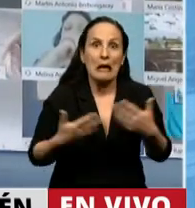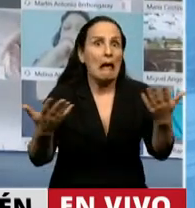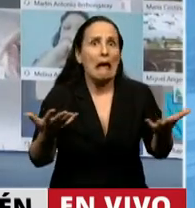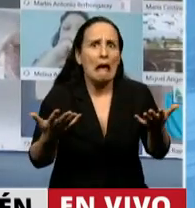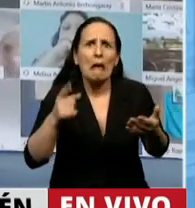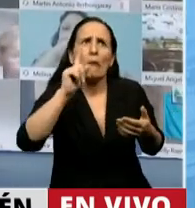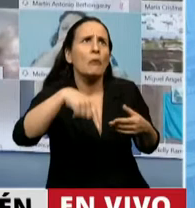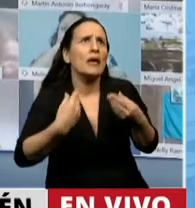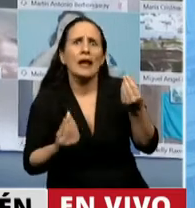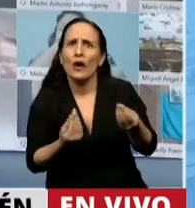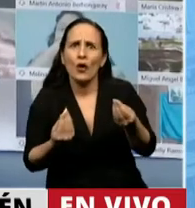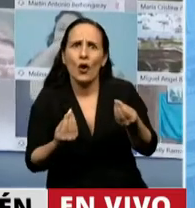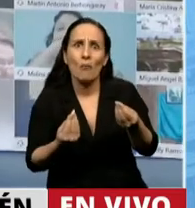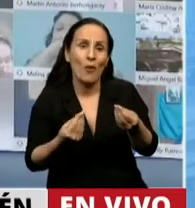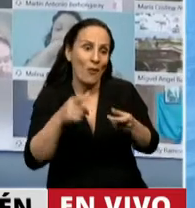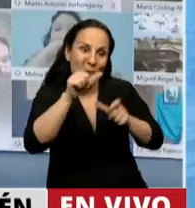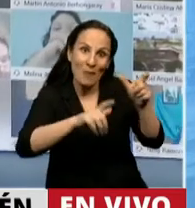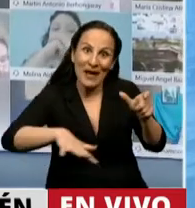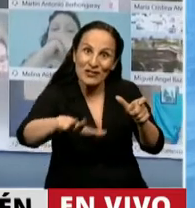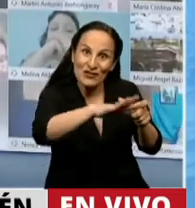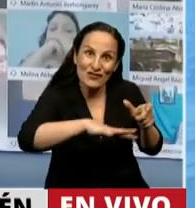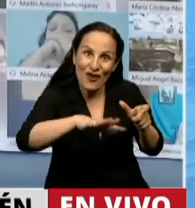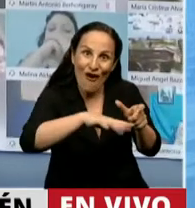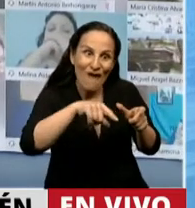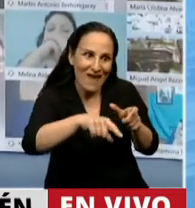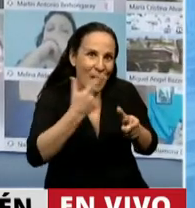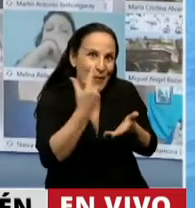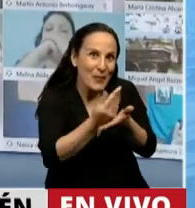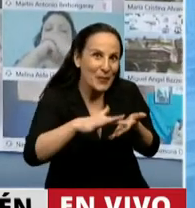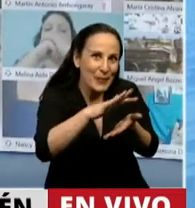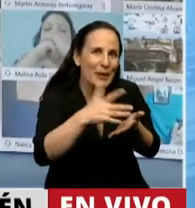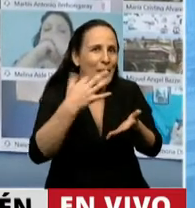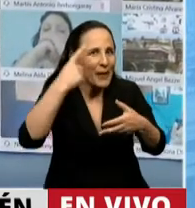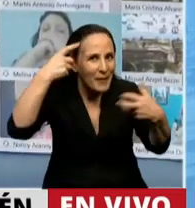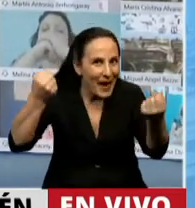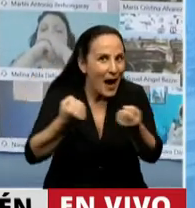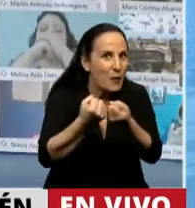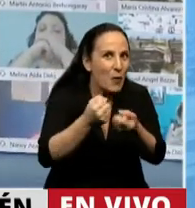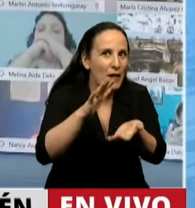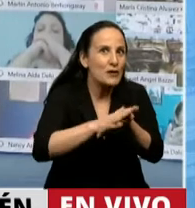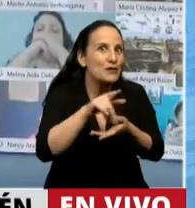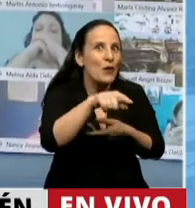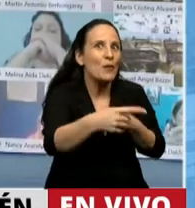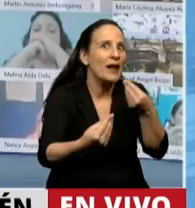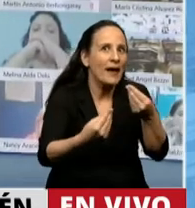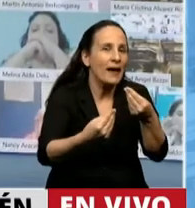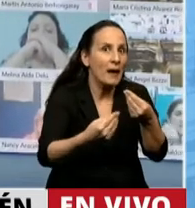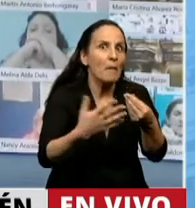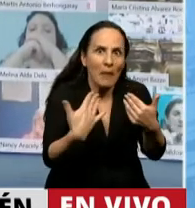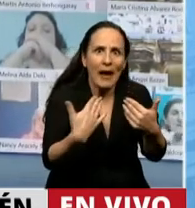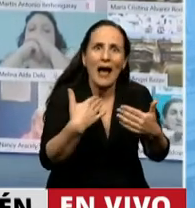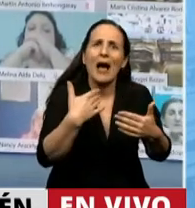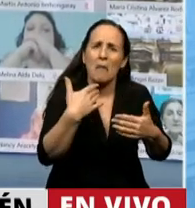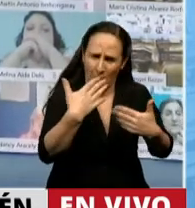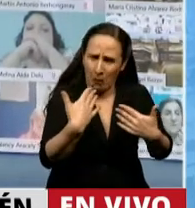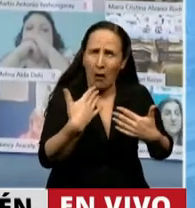consensos con las poblaciones locales para acceder a los recursos naturales sobre la base del desarrollo sostenible.